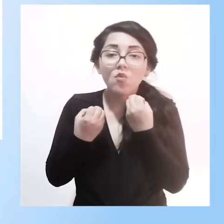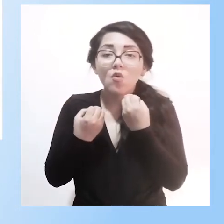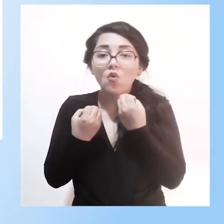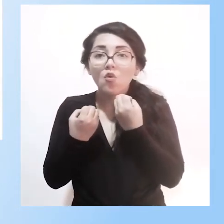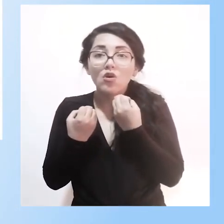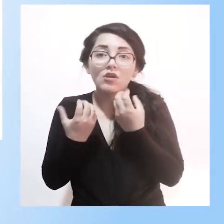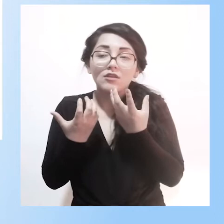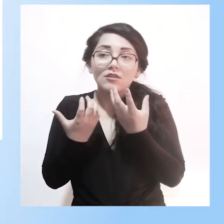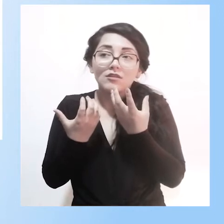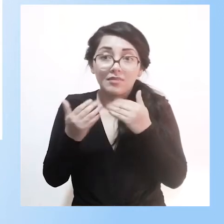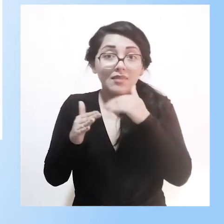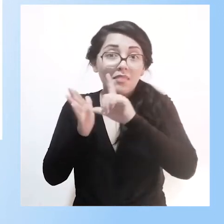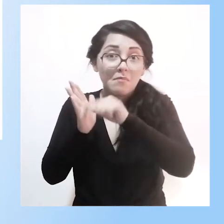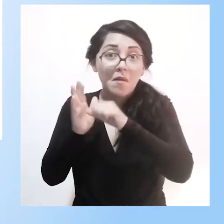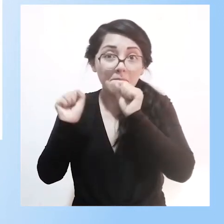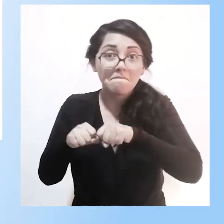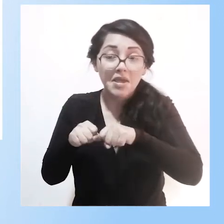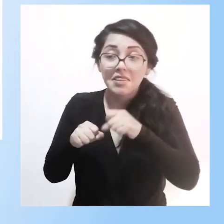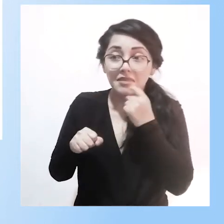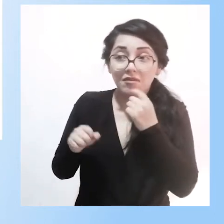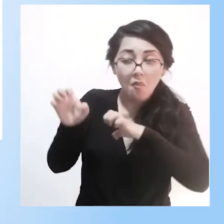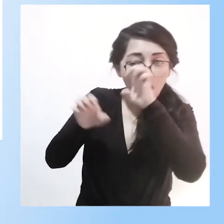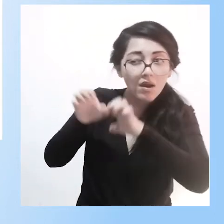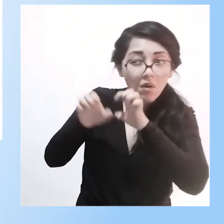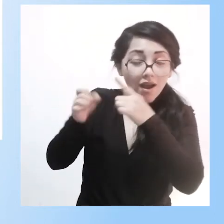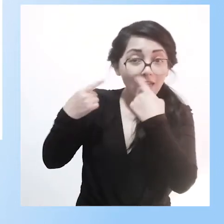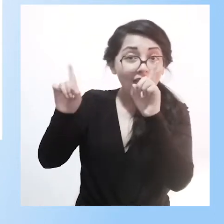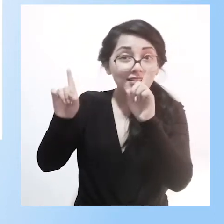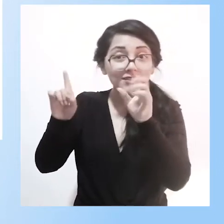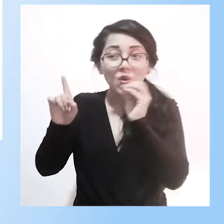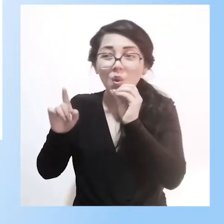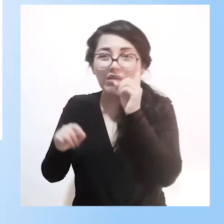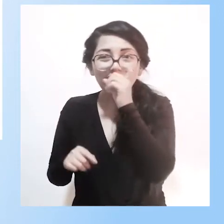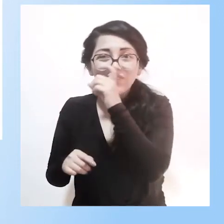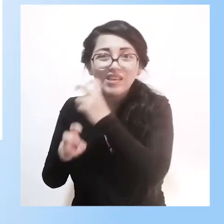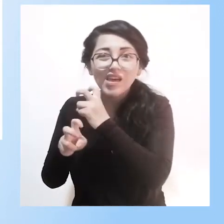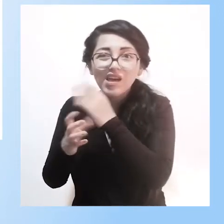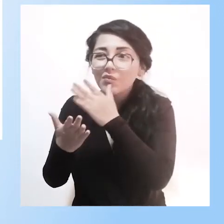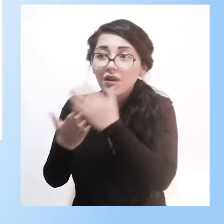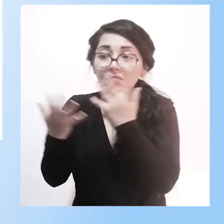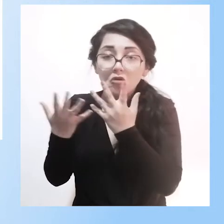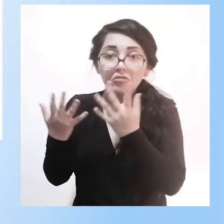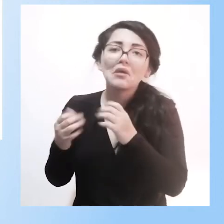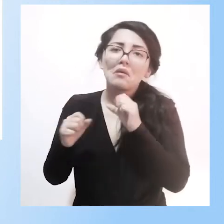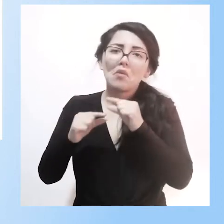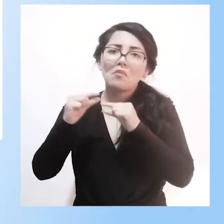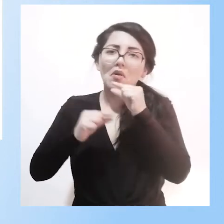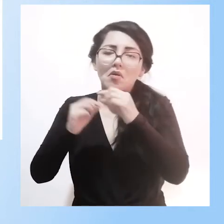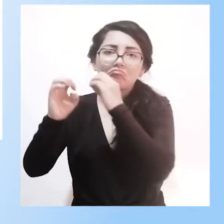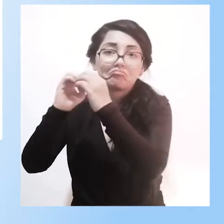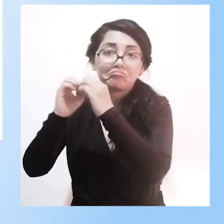garantizado conocer las dificultades para superarlas. Bien. Otra